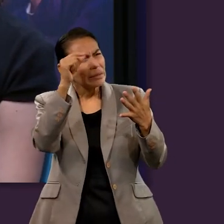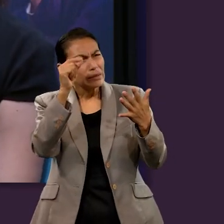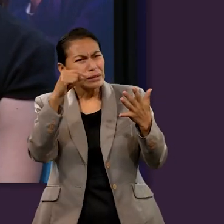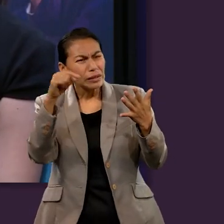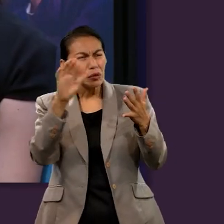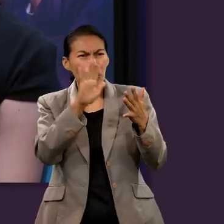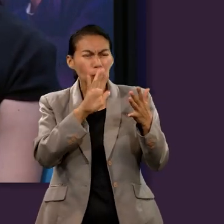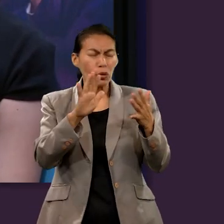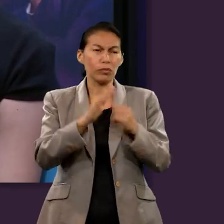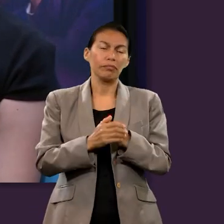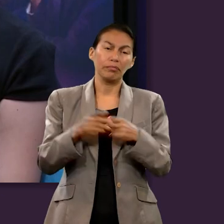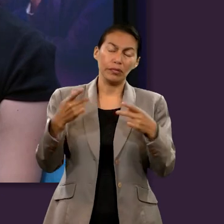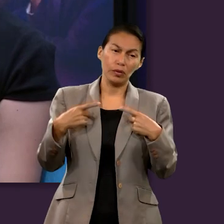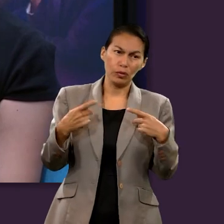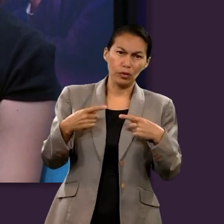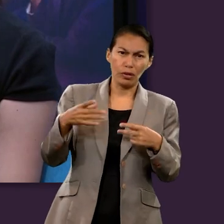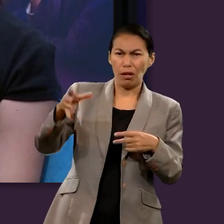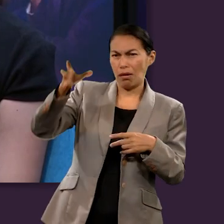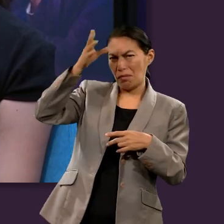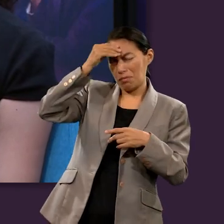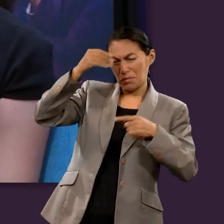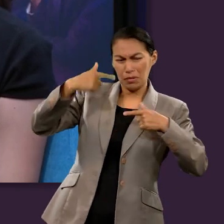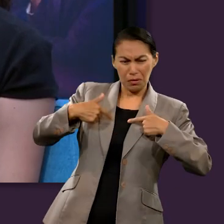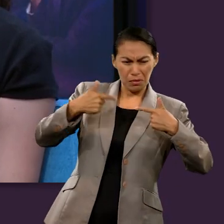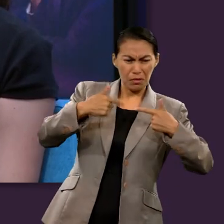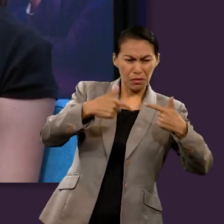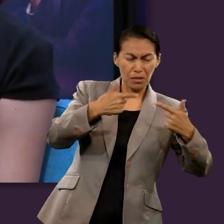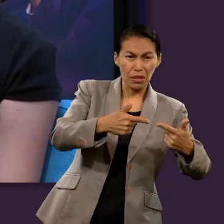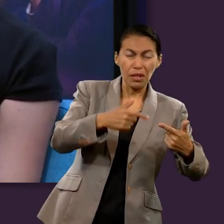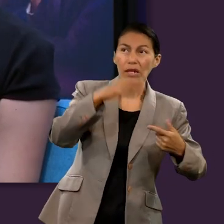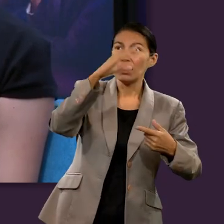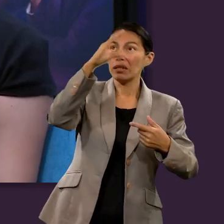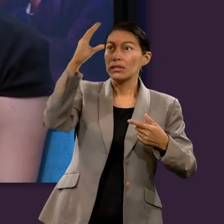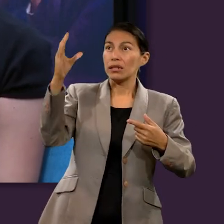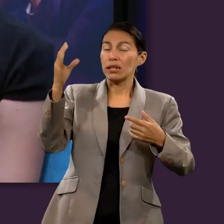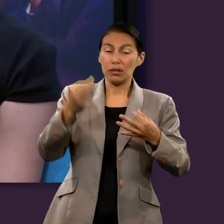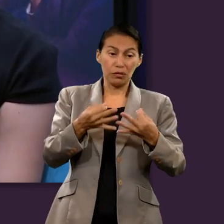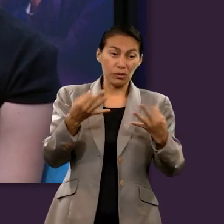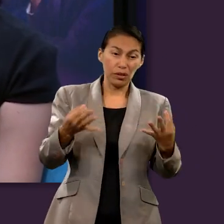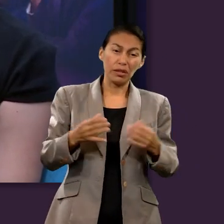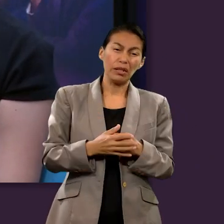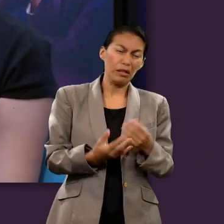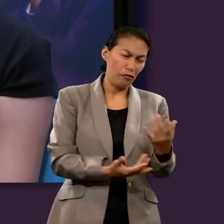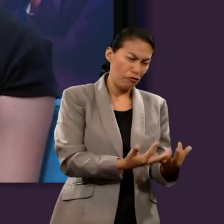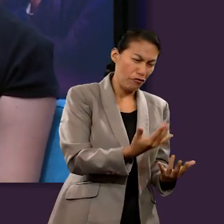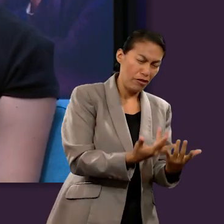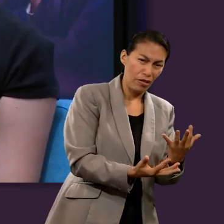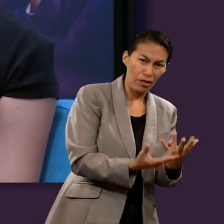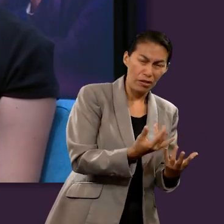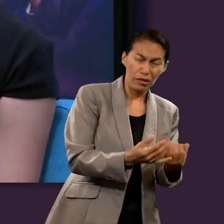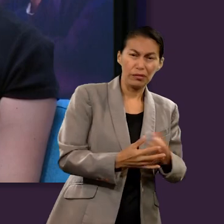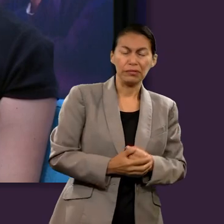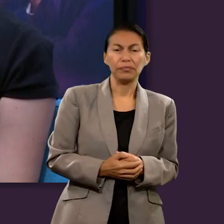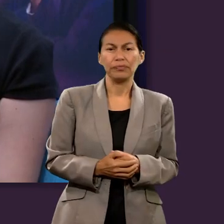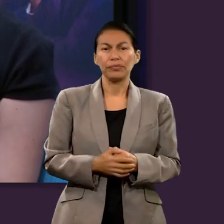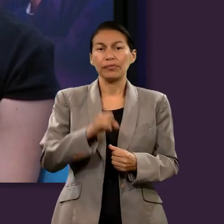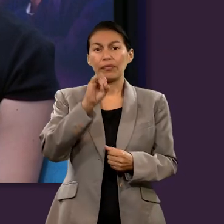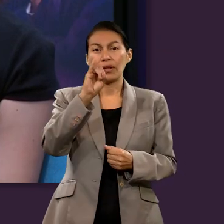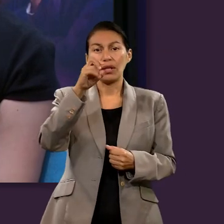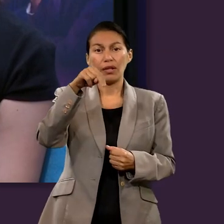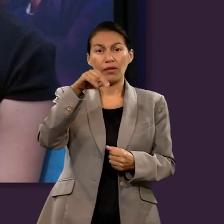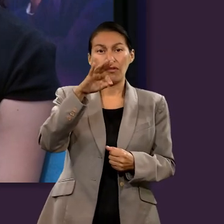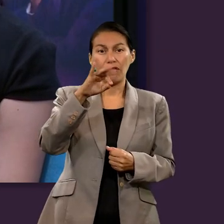tiempo y de alguna forma se nos ha transmitido esa imagen de ese cielo y ese infierno, tenemos